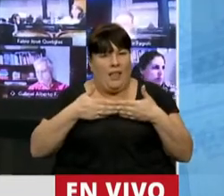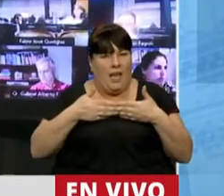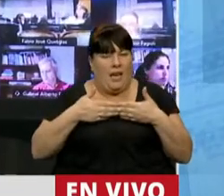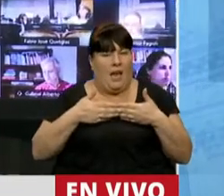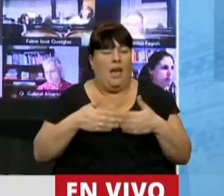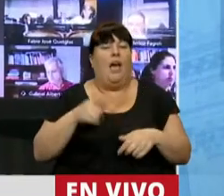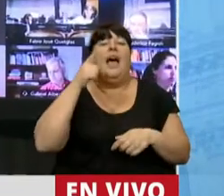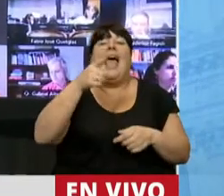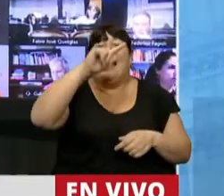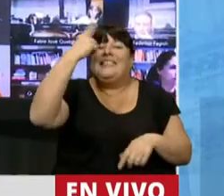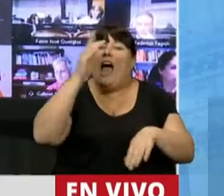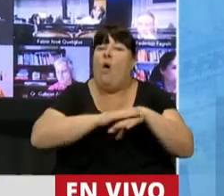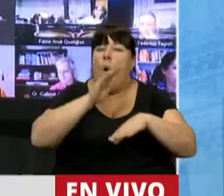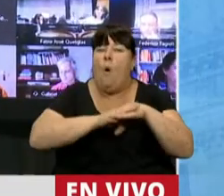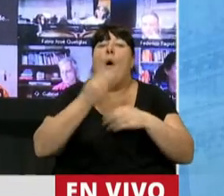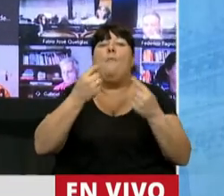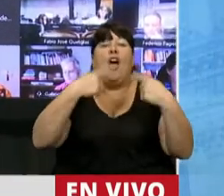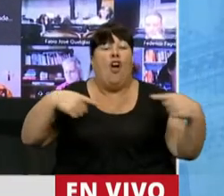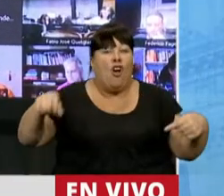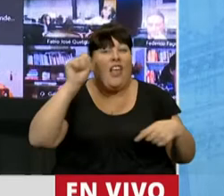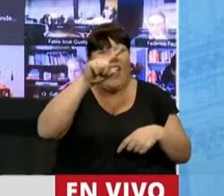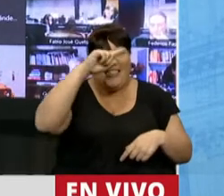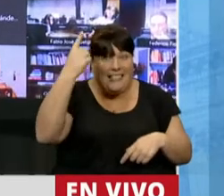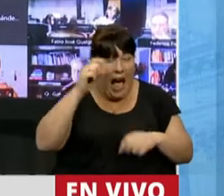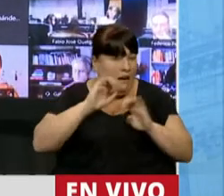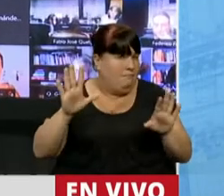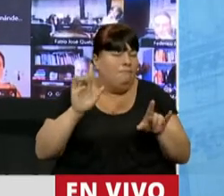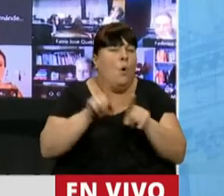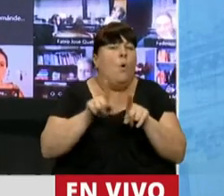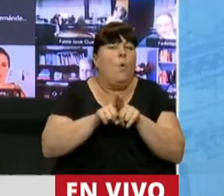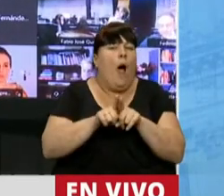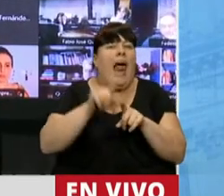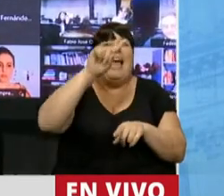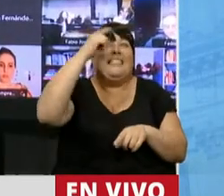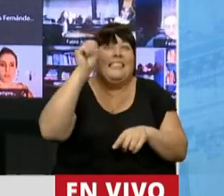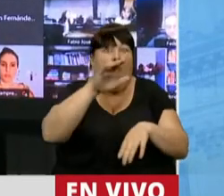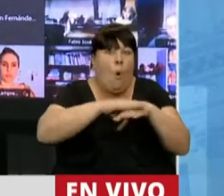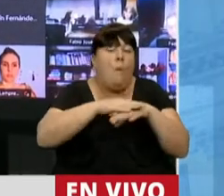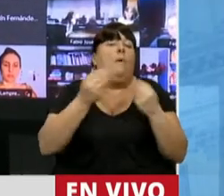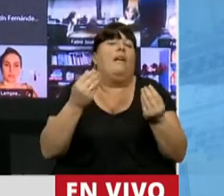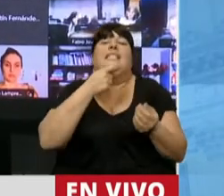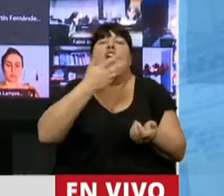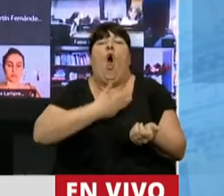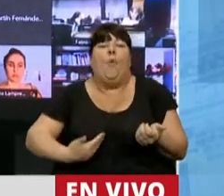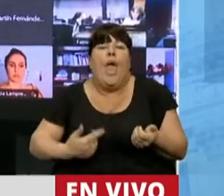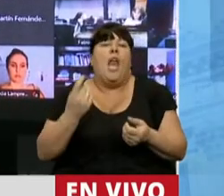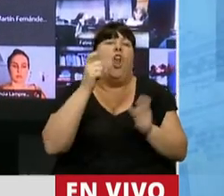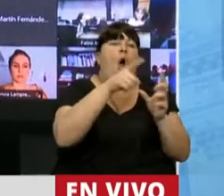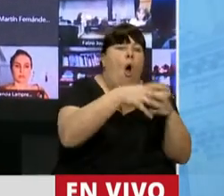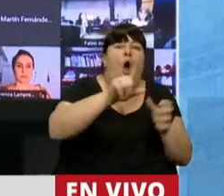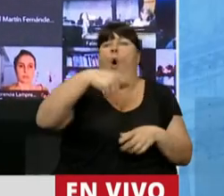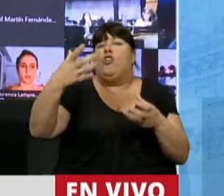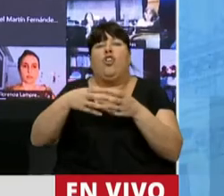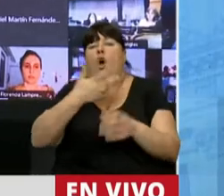Por el Estado, porque los crímenes del Estado son crímenes de Estado, ya sea que gobiernen los unos o